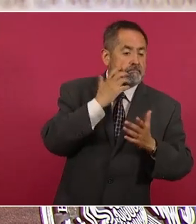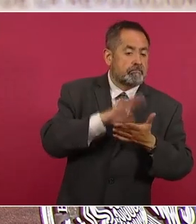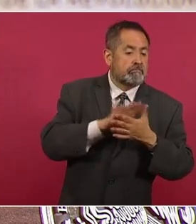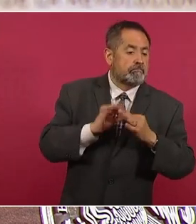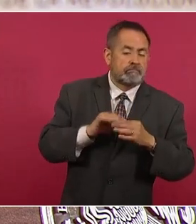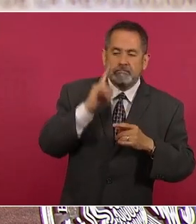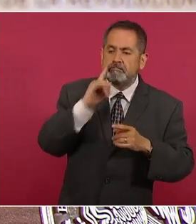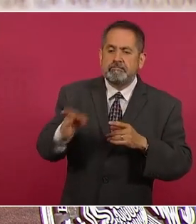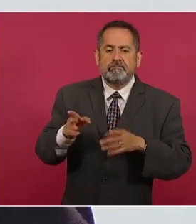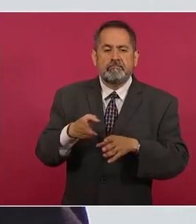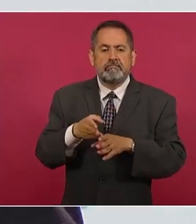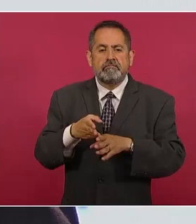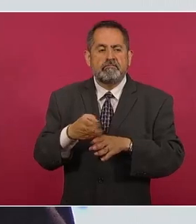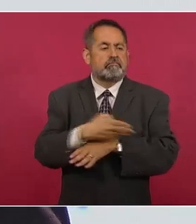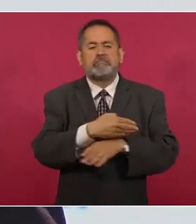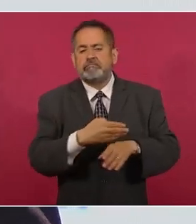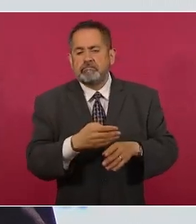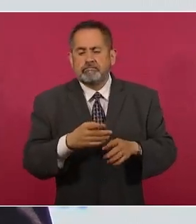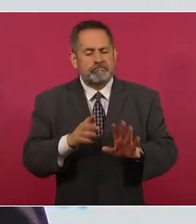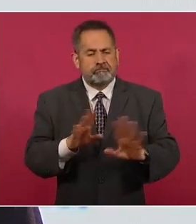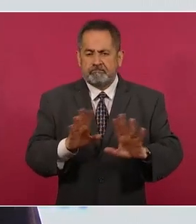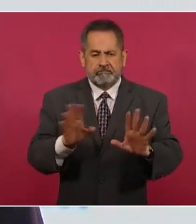sesgar la voluntad popular.